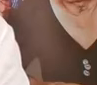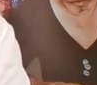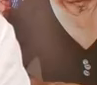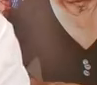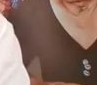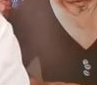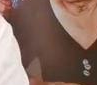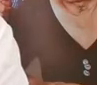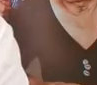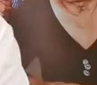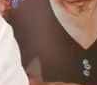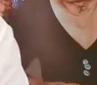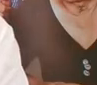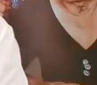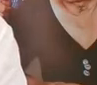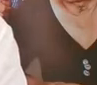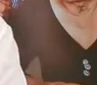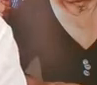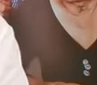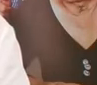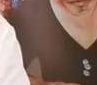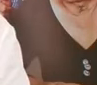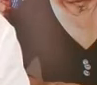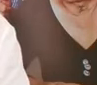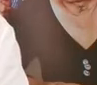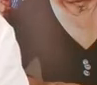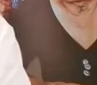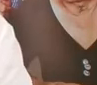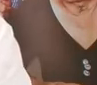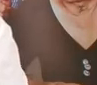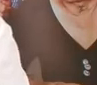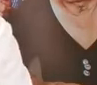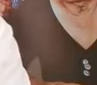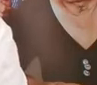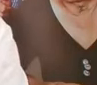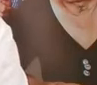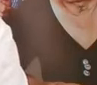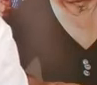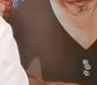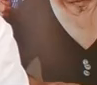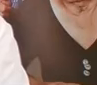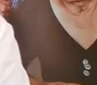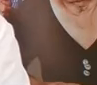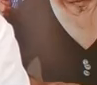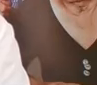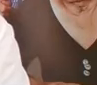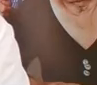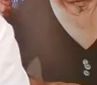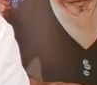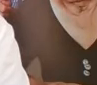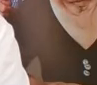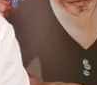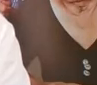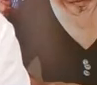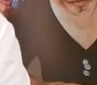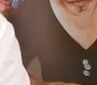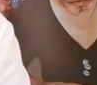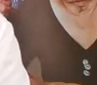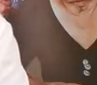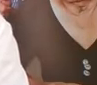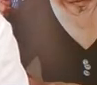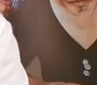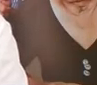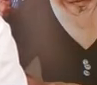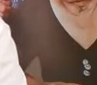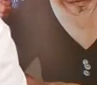yo como misionero yo soy de la ciudad de Pasto pero he vivido nueve años en Esmeraldas cuando yo llegué Esmeraldas no se